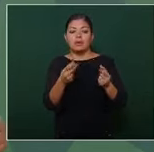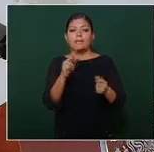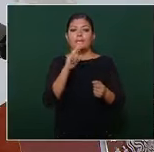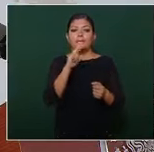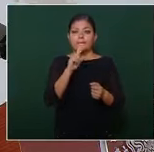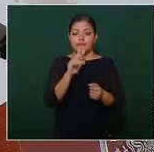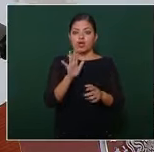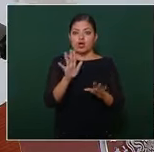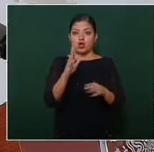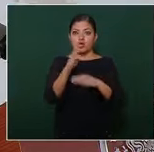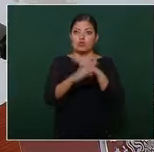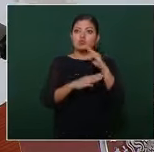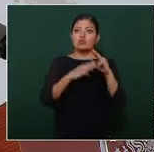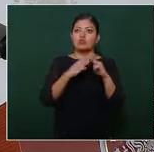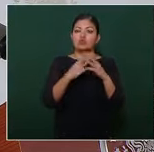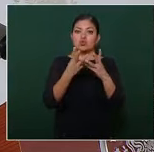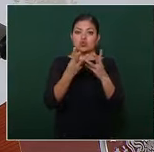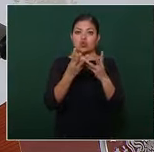en el mundo